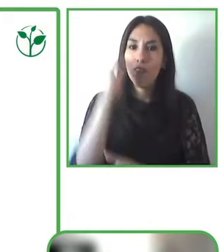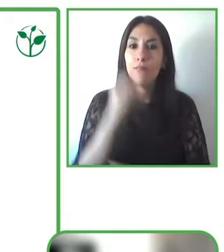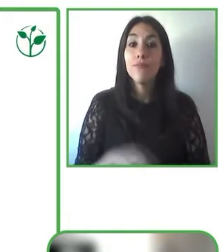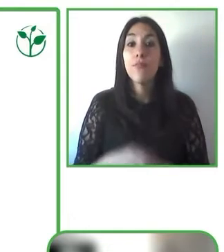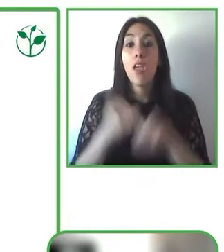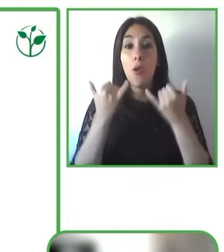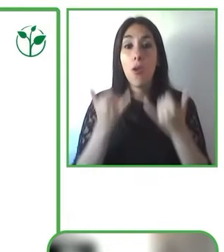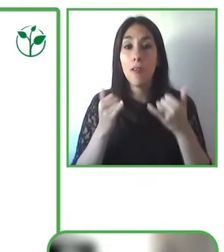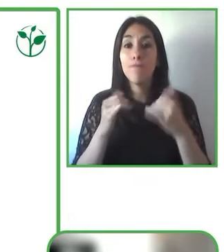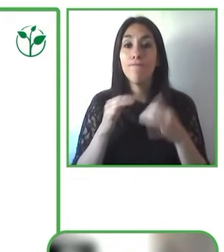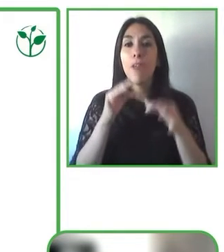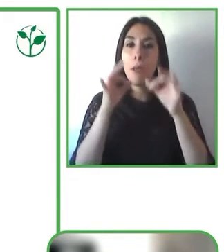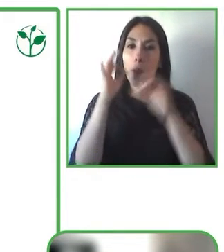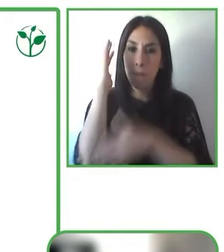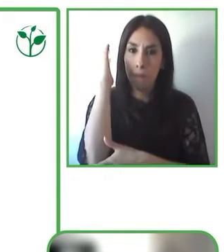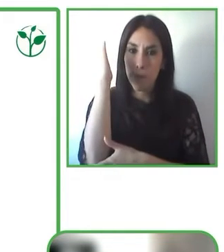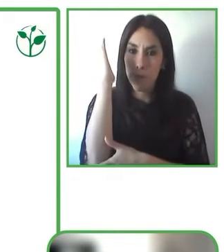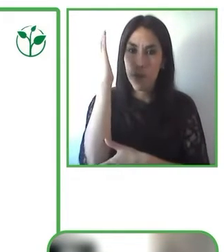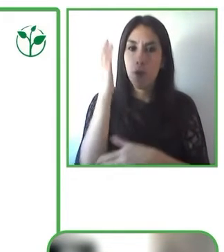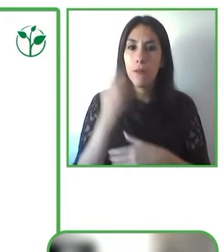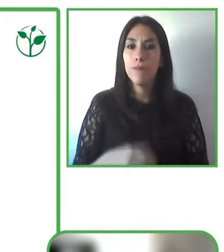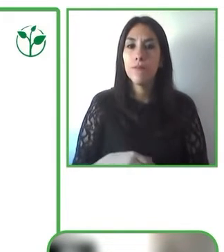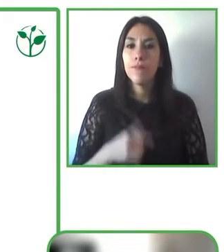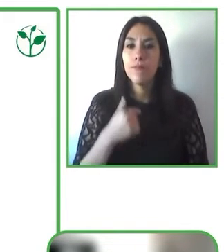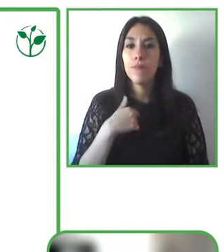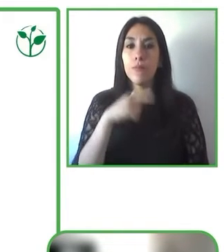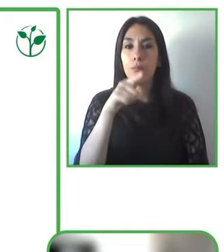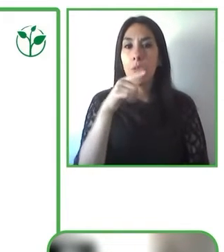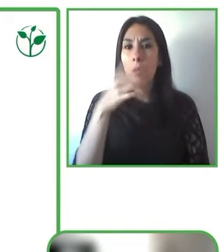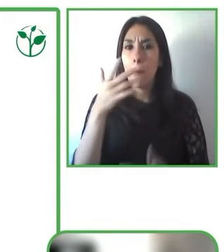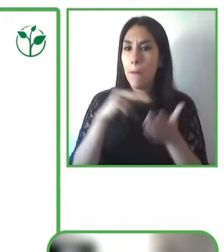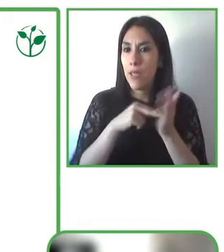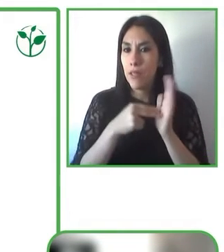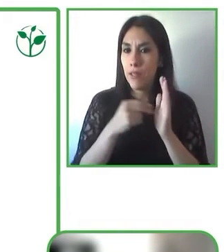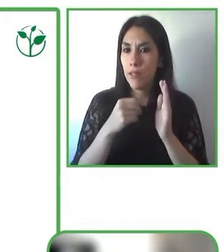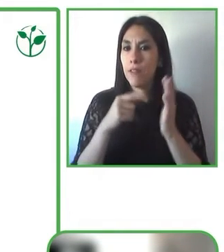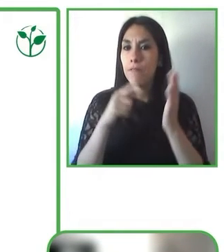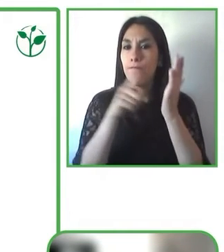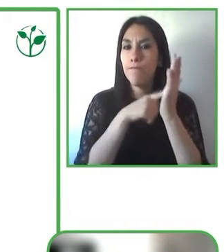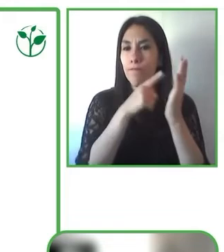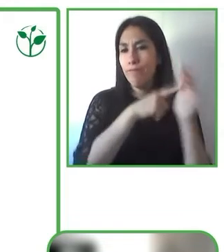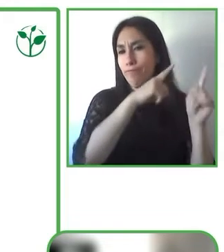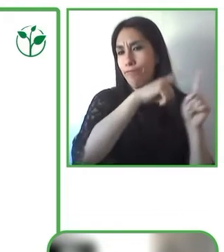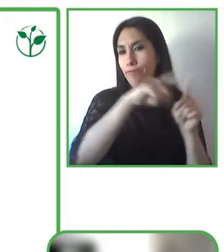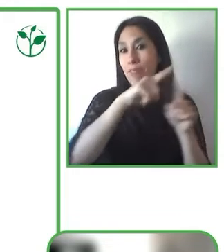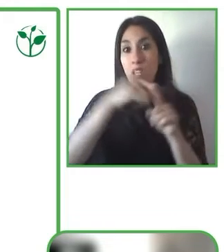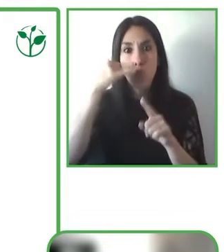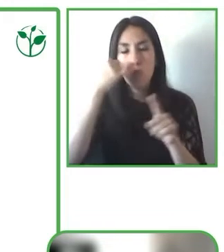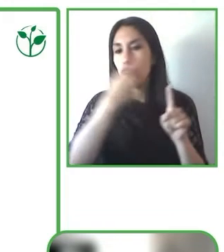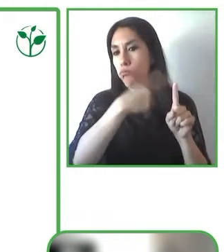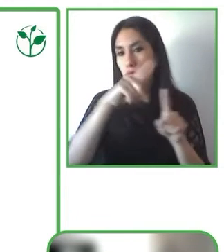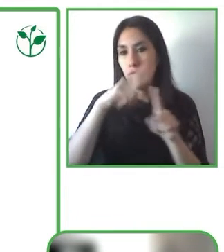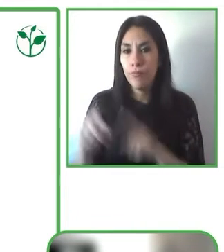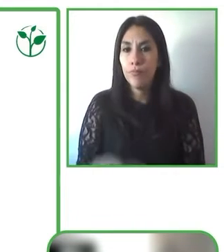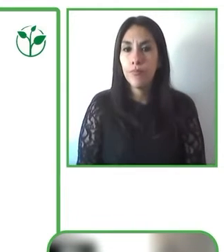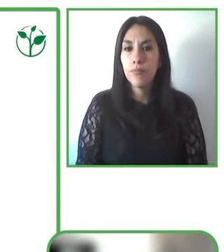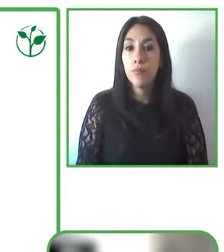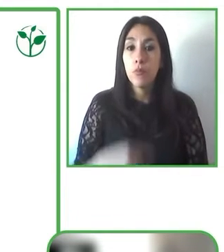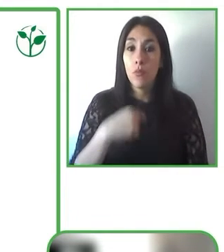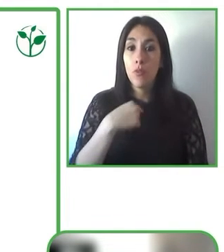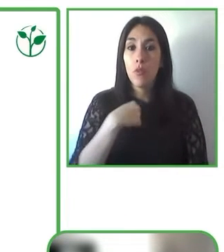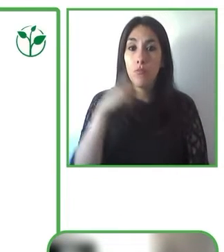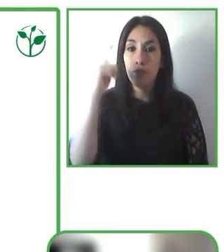través de los dispositivos móviles. Voy a empezar con esa pregunta. ¿Y qué es Gary?